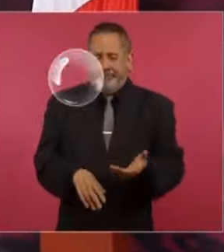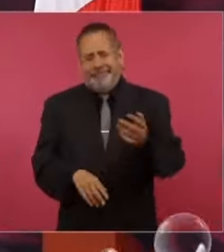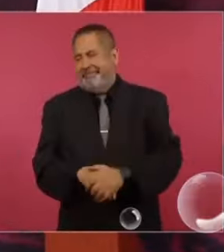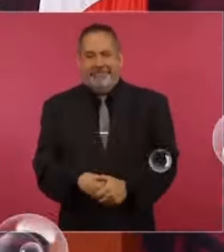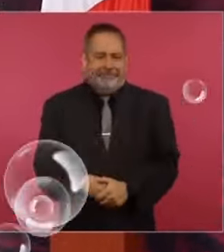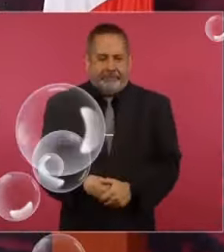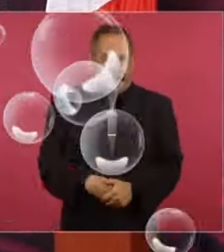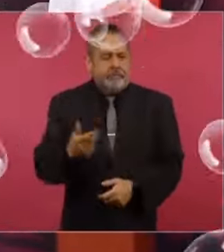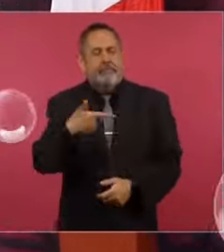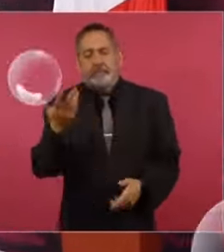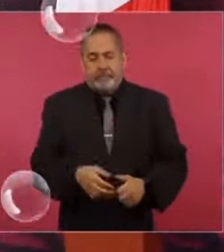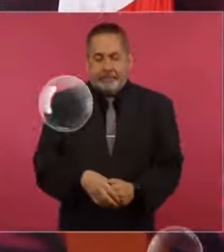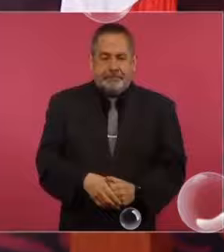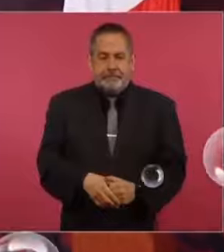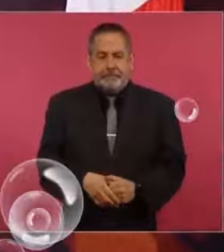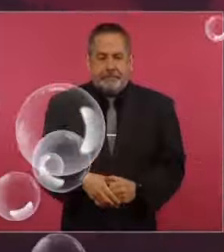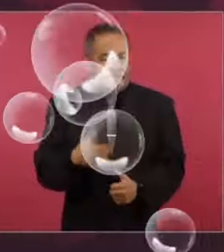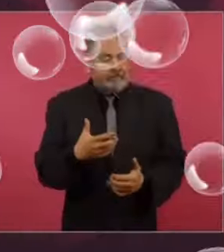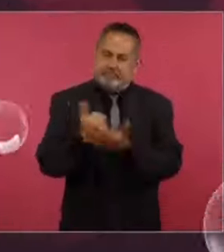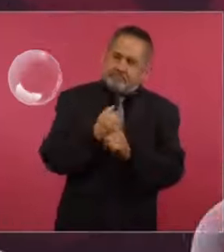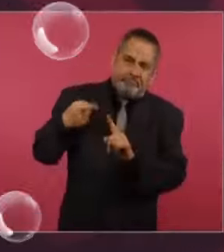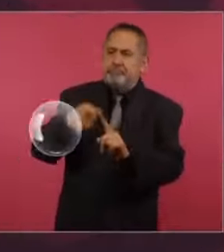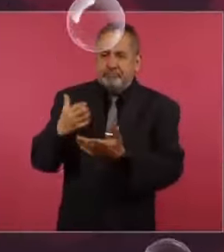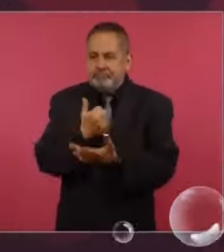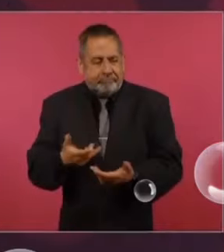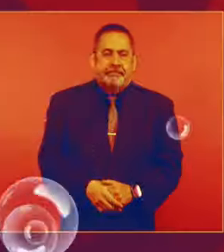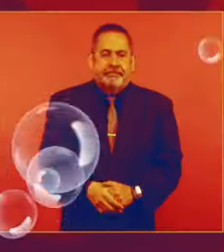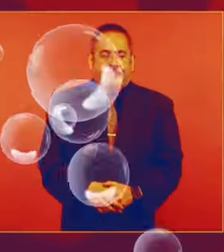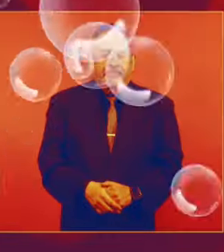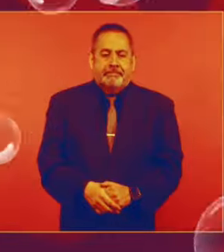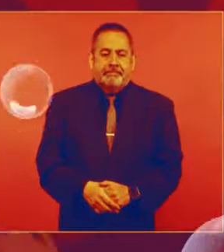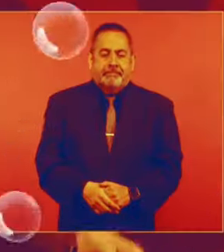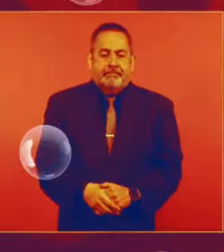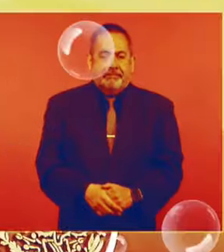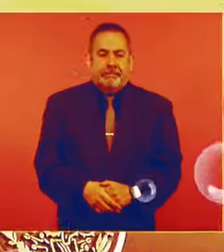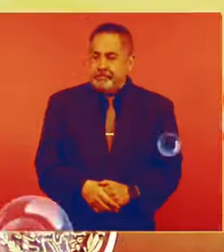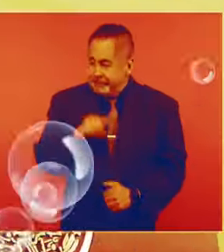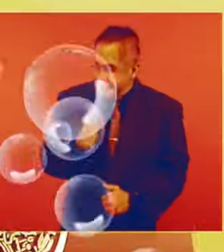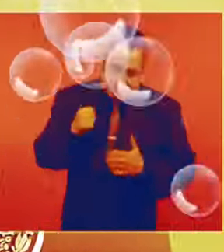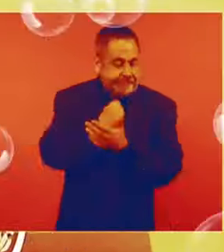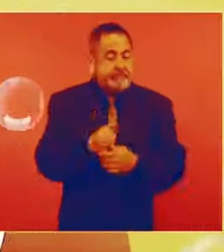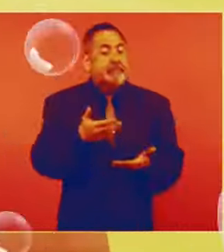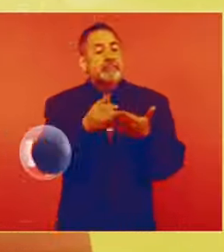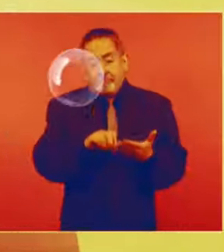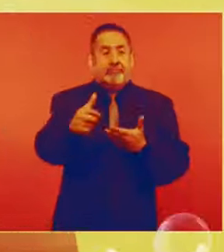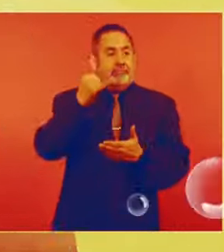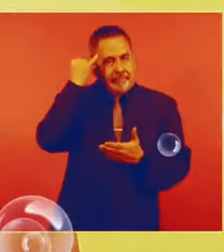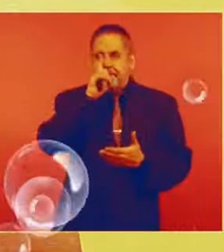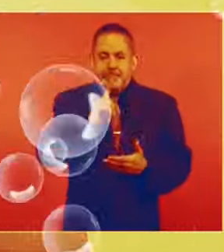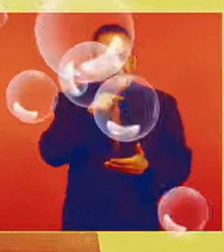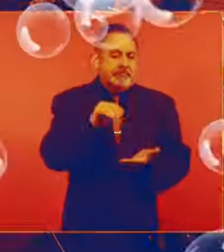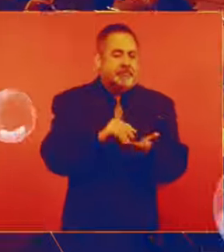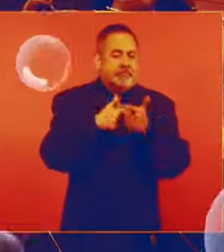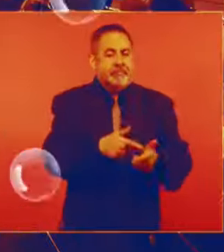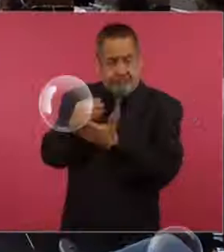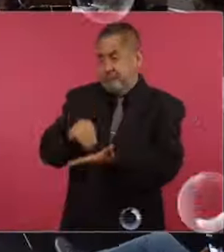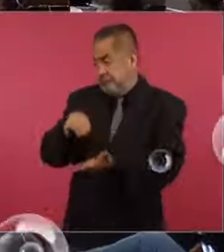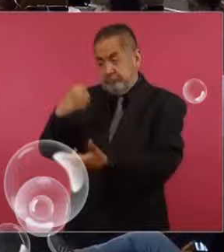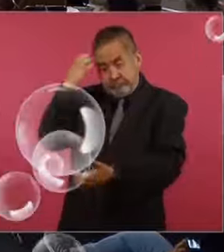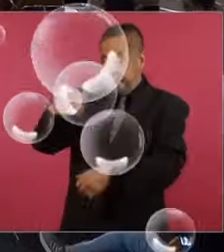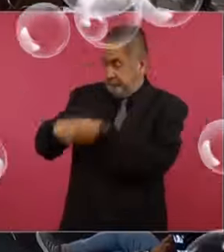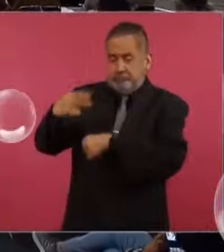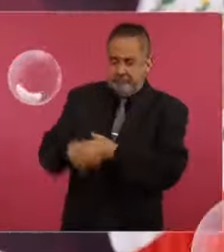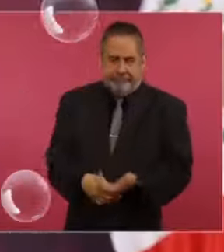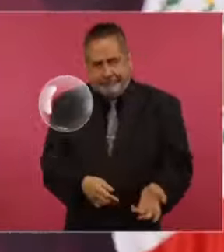qué hicieron? ¿Qué lograron? Nada. Ahora van a seguir con lo de la violencia.